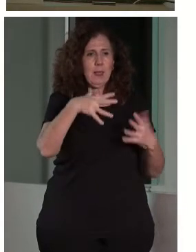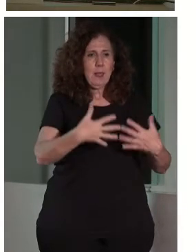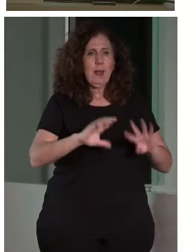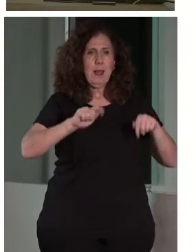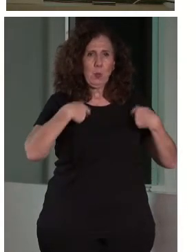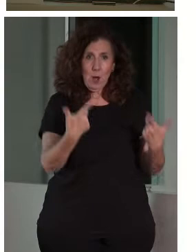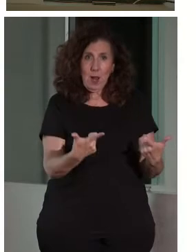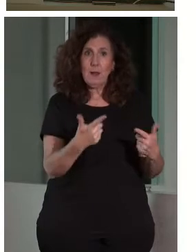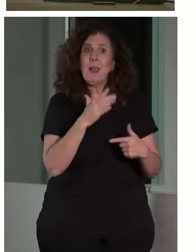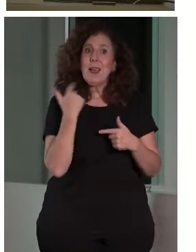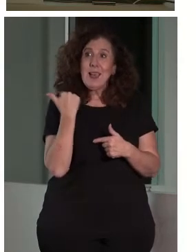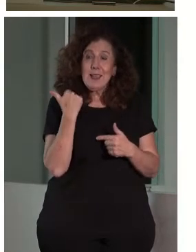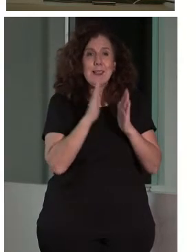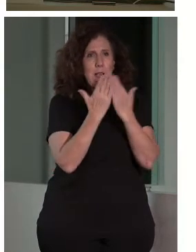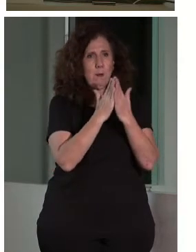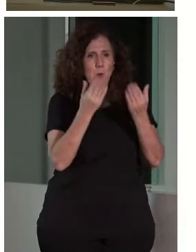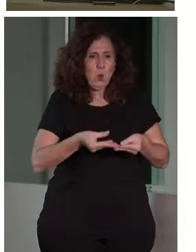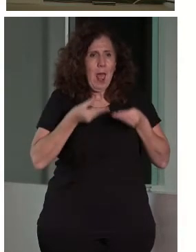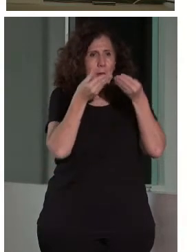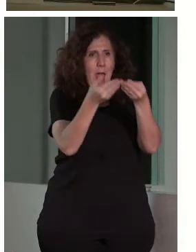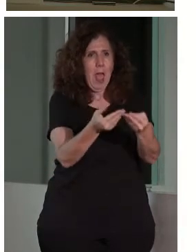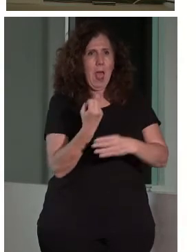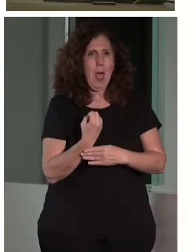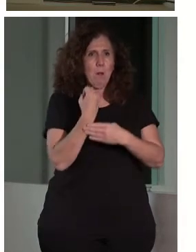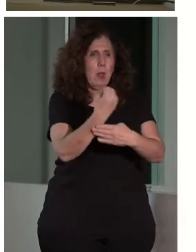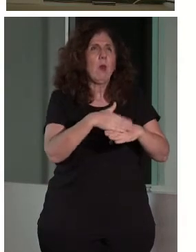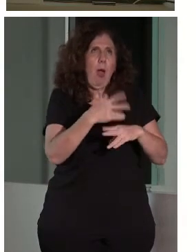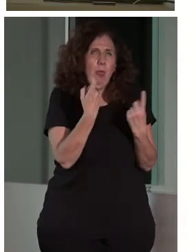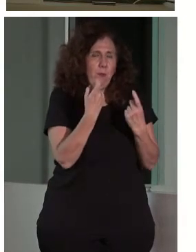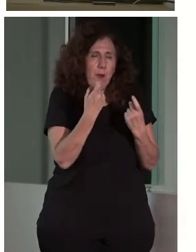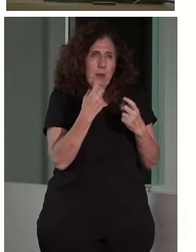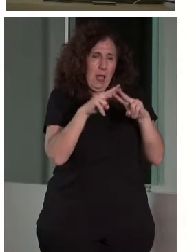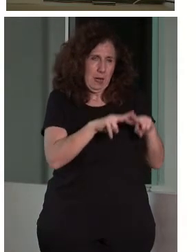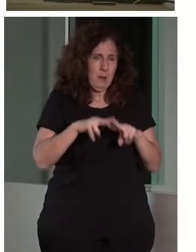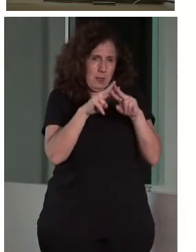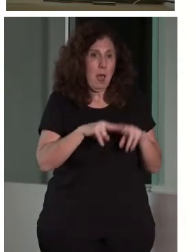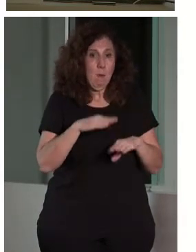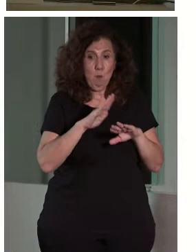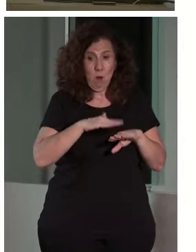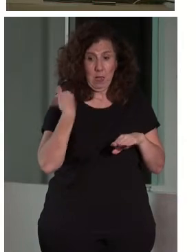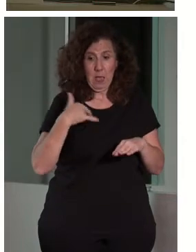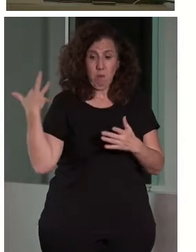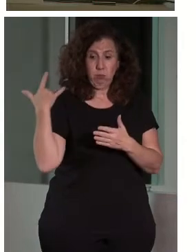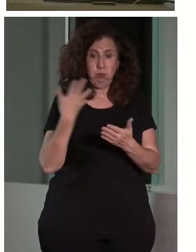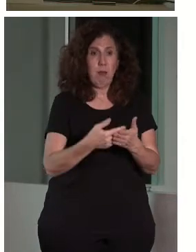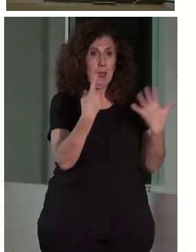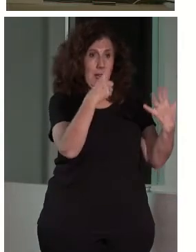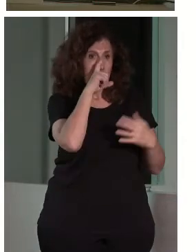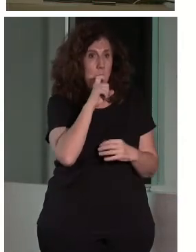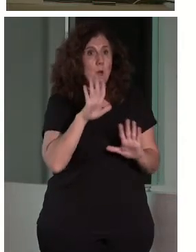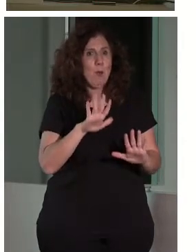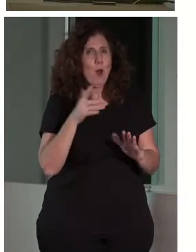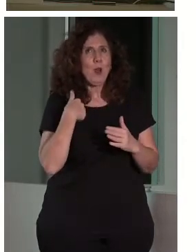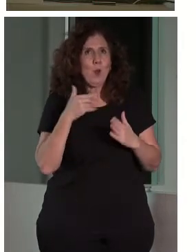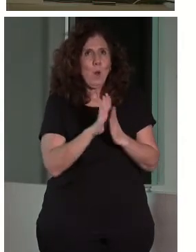Y esa es nuestra aportación para que… Ahora, por supuesto, hay cosas que hay revisar porque han pasado seis años. Pero es nuestra aportación para partir de una